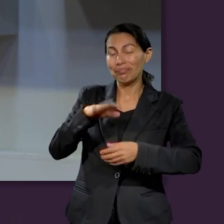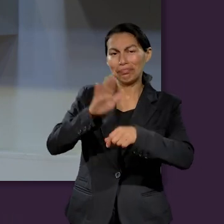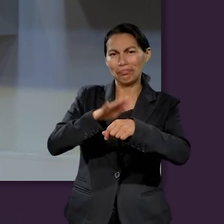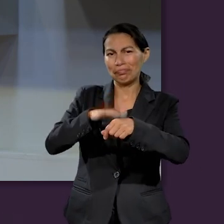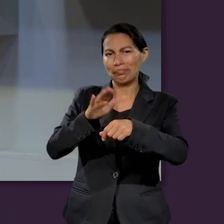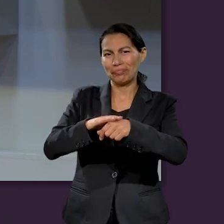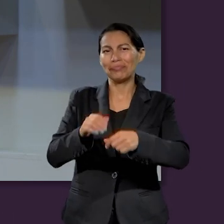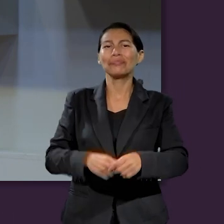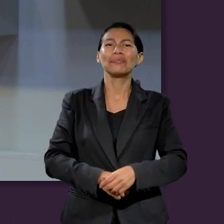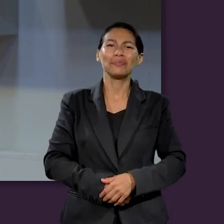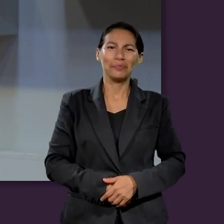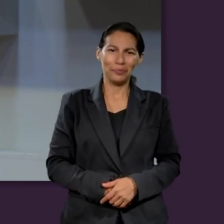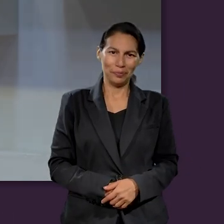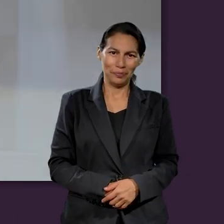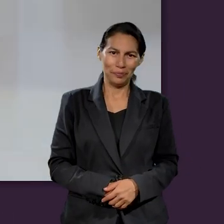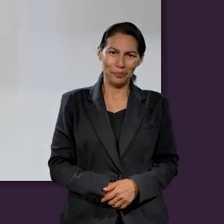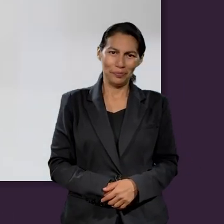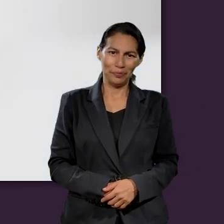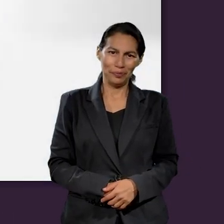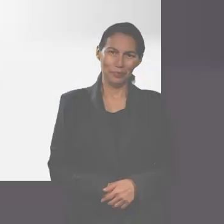creciendo en el conocimiento de su palabra.